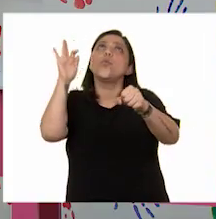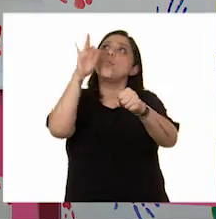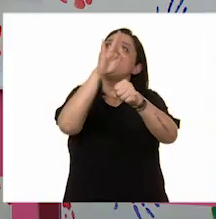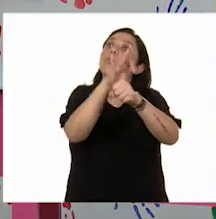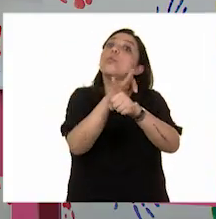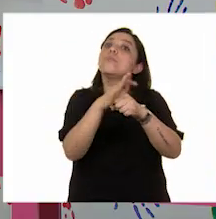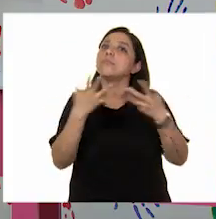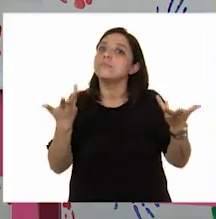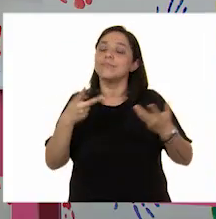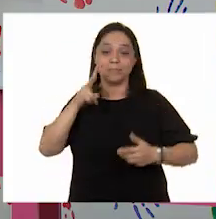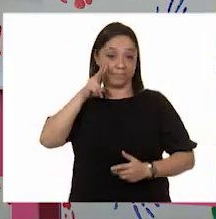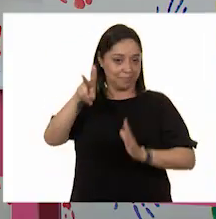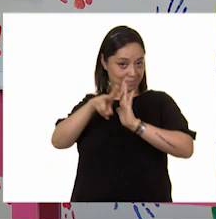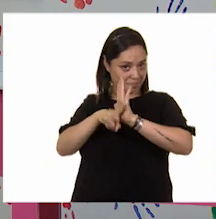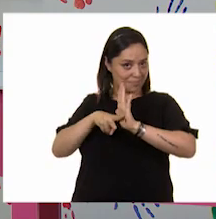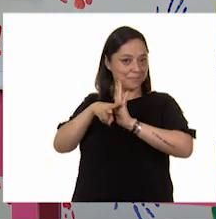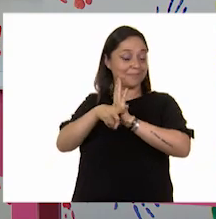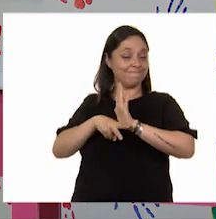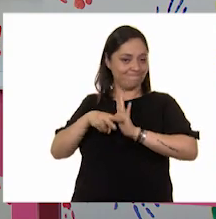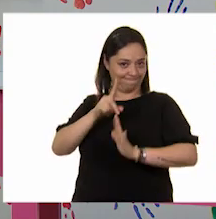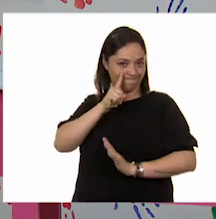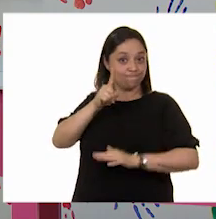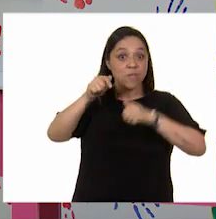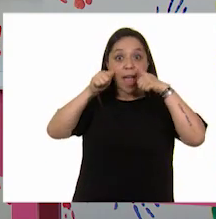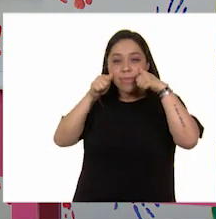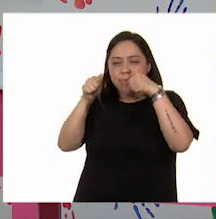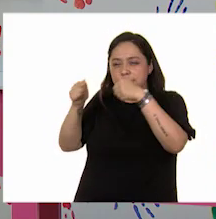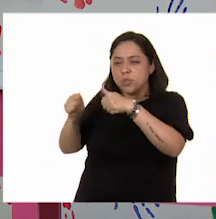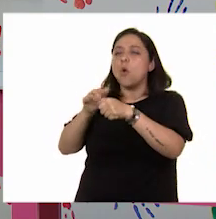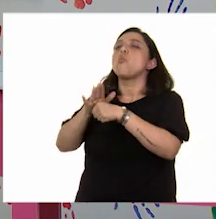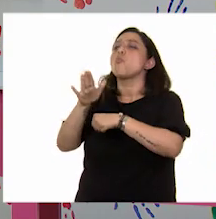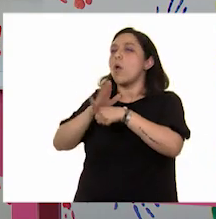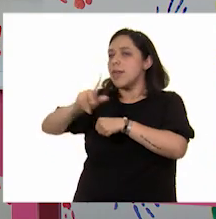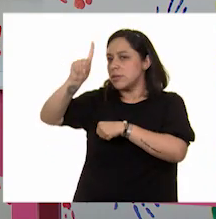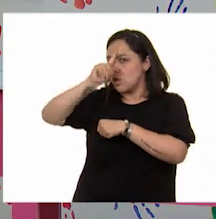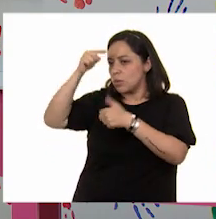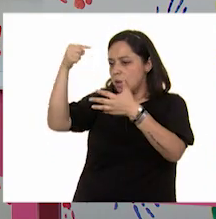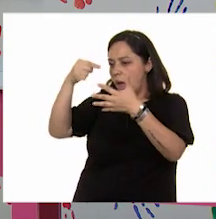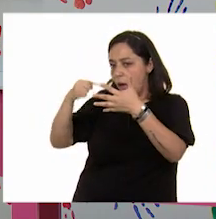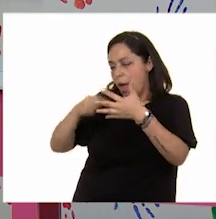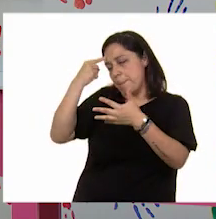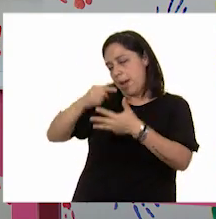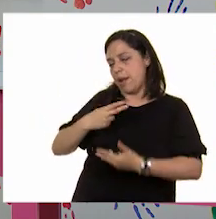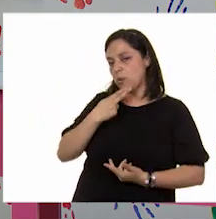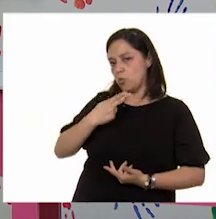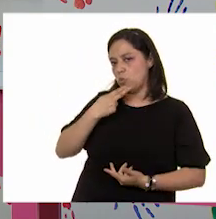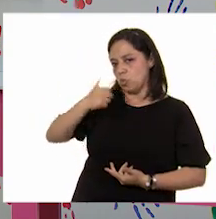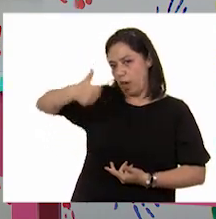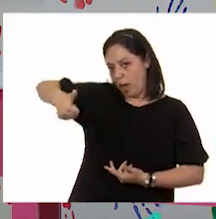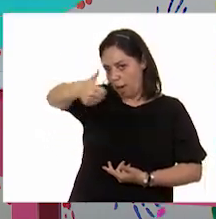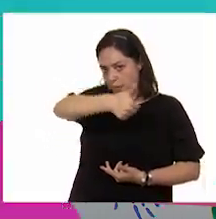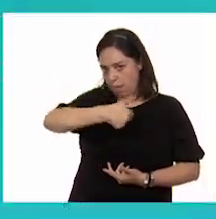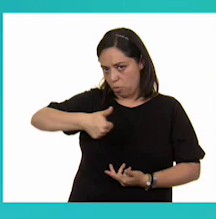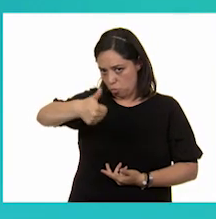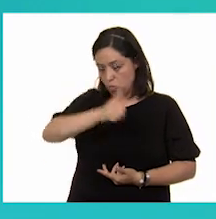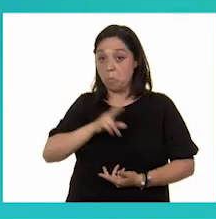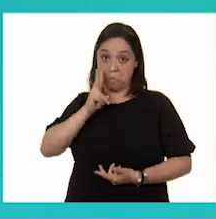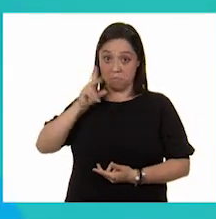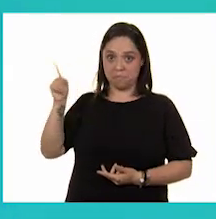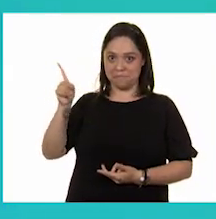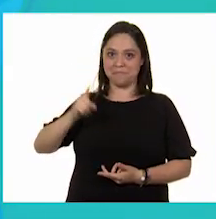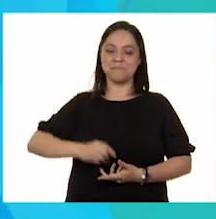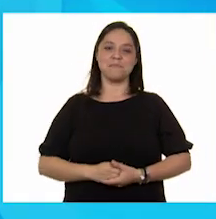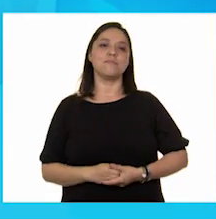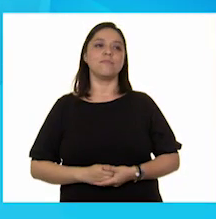veamos el siguiente video y pongamos atención a las recomendaciones que nos puedan ser útiles. ¡Vamos a verlo! ¡Vamos a verlo!